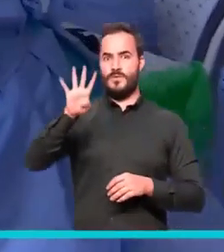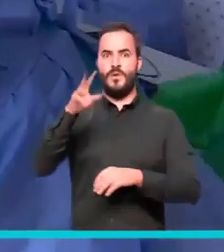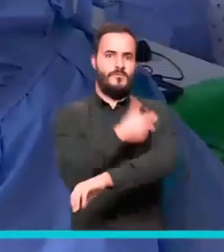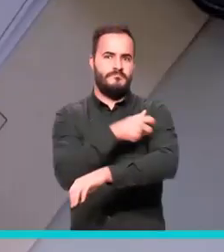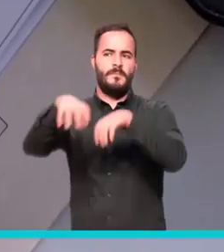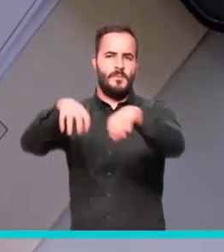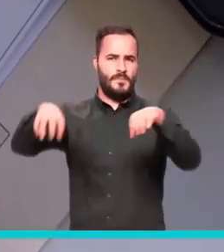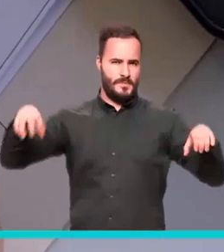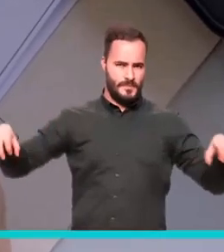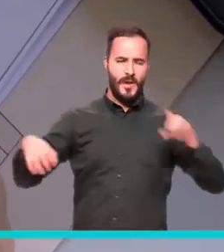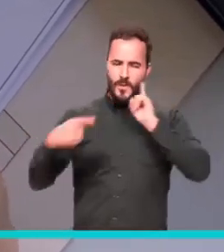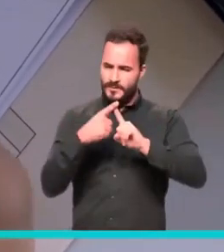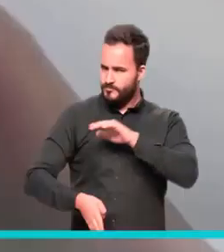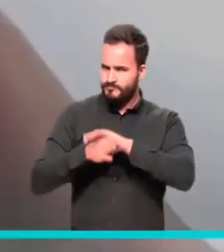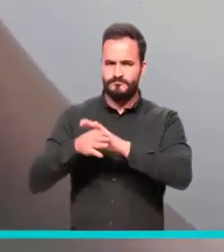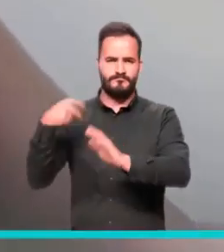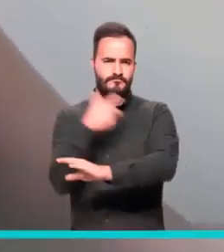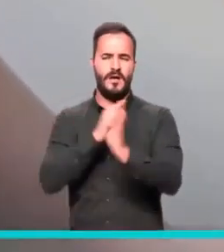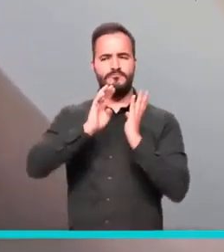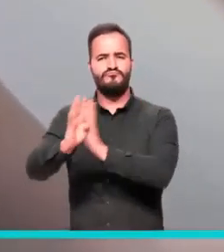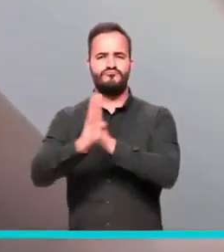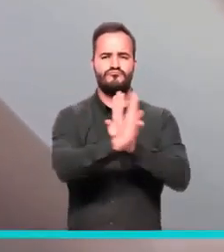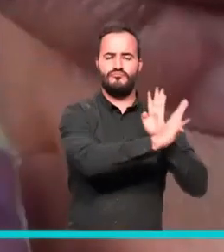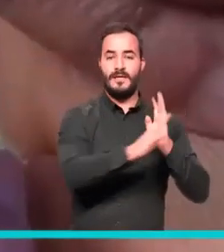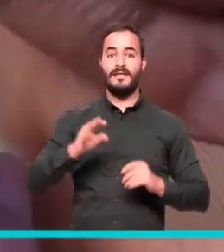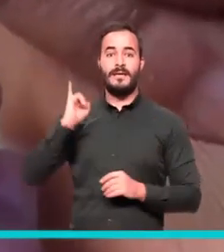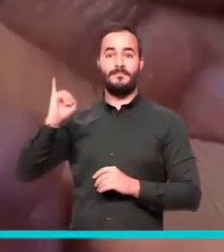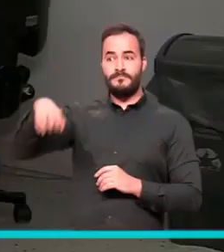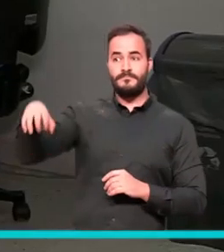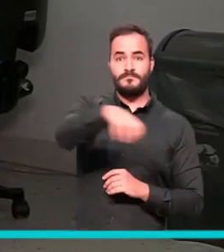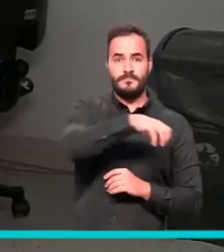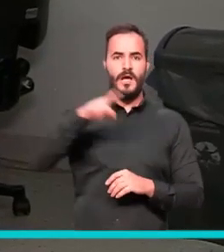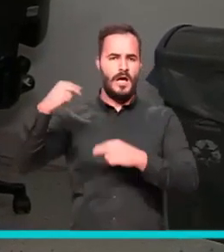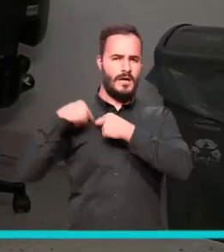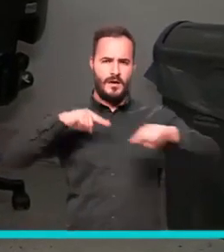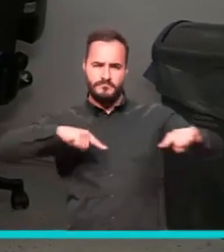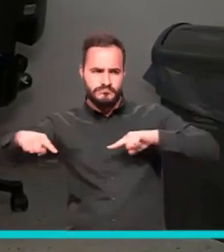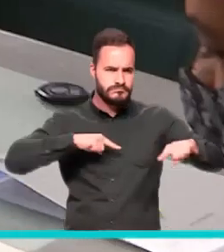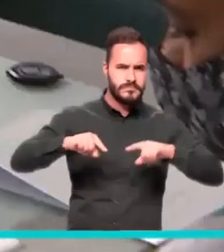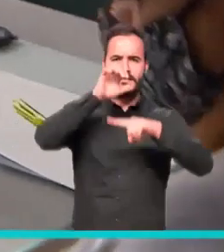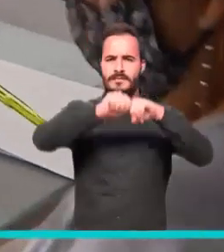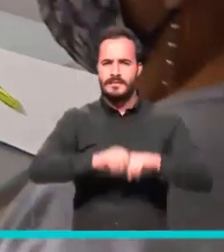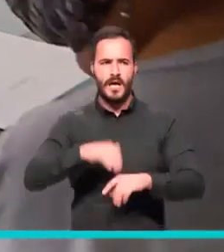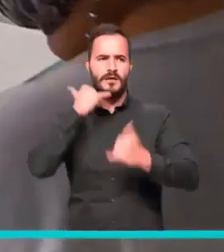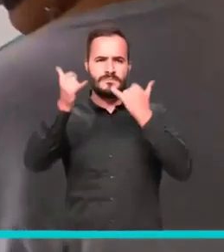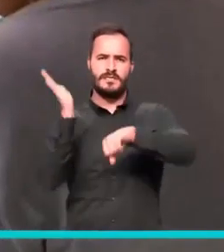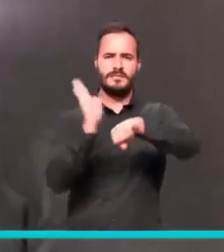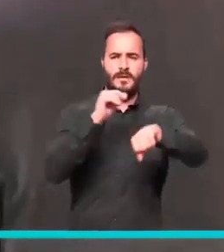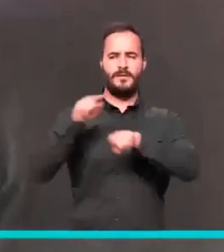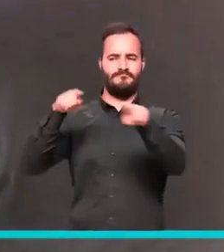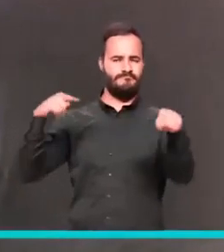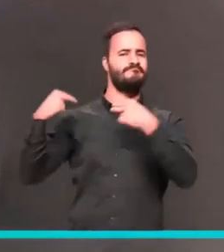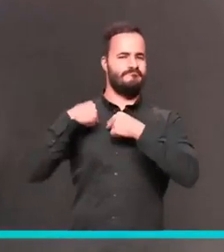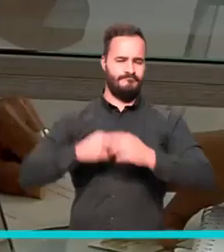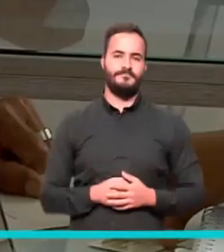vacunación que continúan habilitados en la segunda etapa. Los operadores de salud son los encargados de agendar las citas e informarle a cada